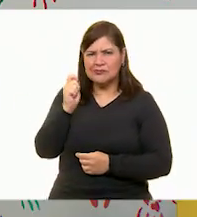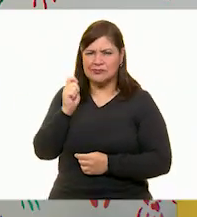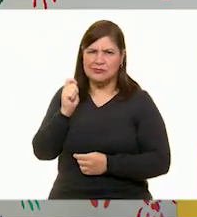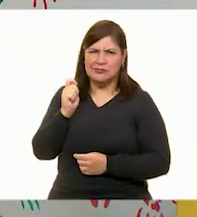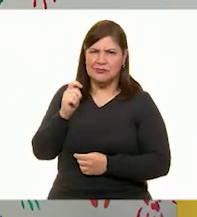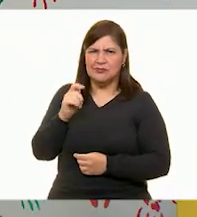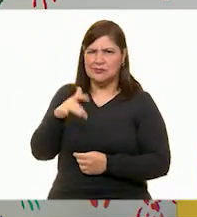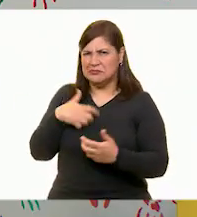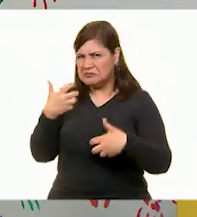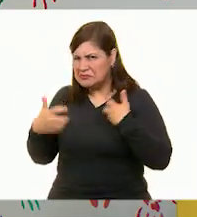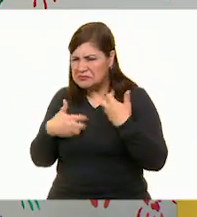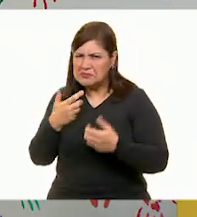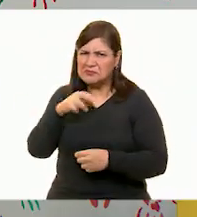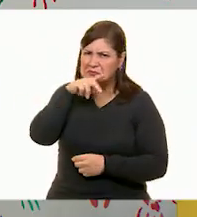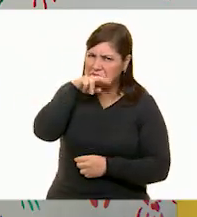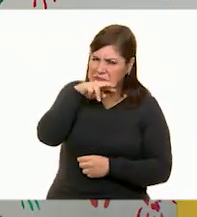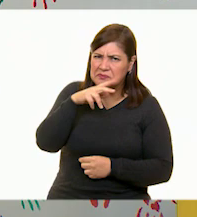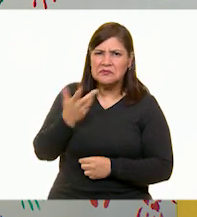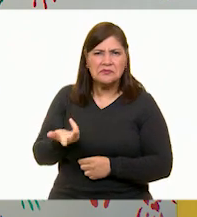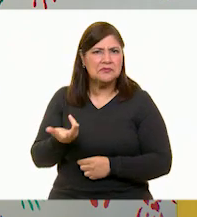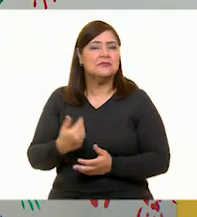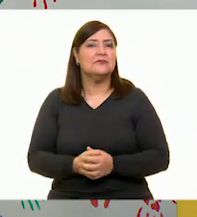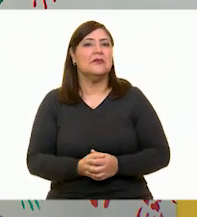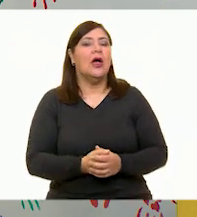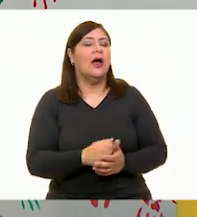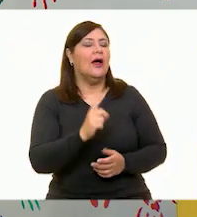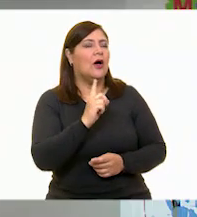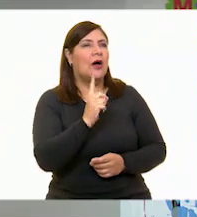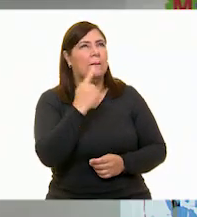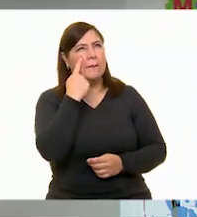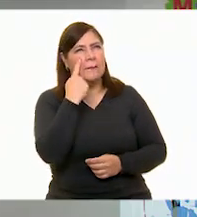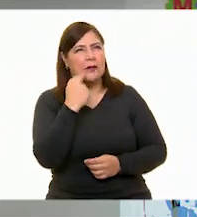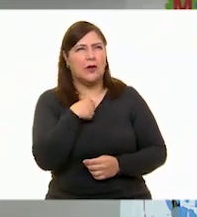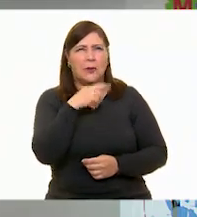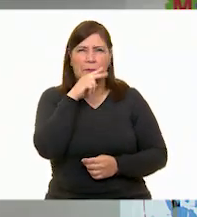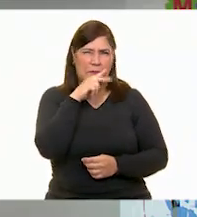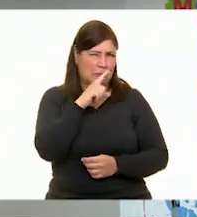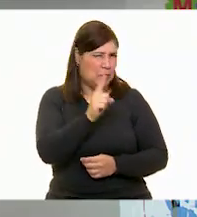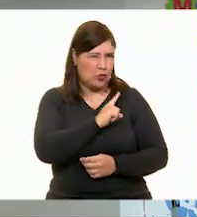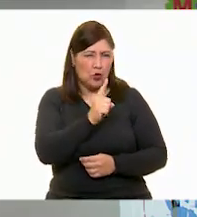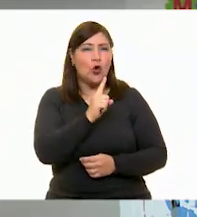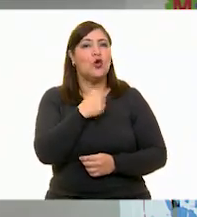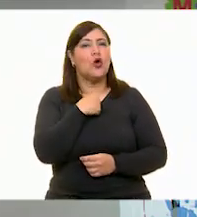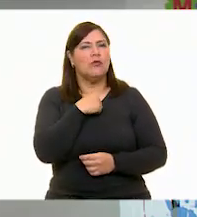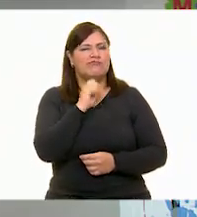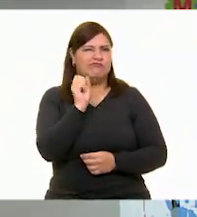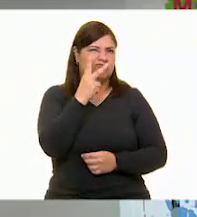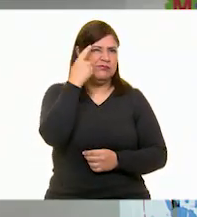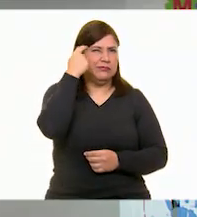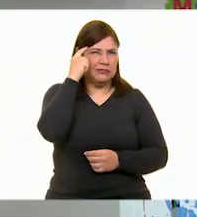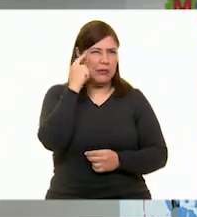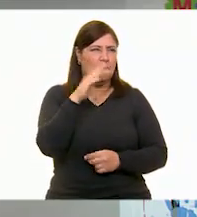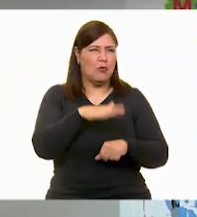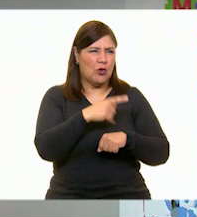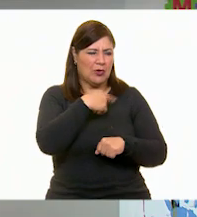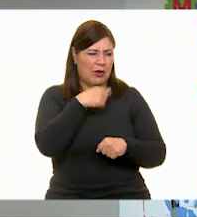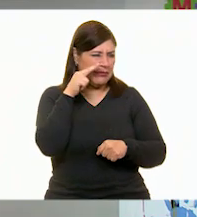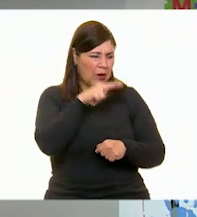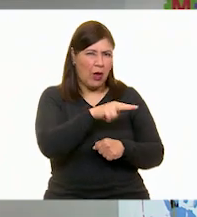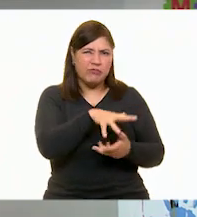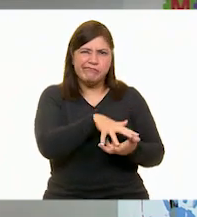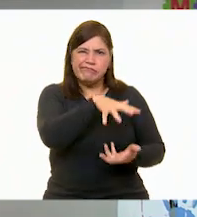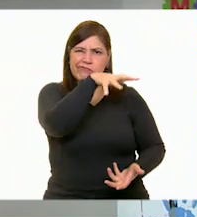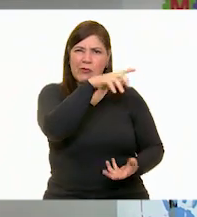enojado, preocupado? Ah, mira, más que preocupado, la verdad estoy enojado. Acabo de ver un bote lleno de basura.